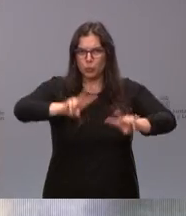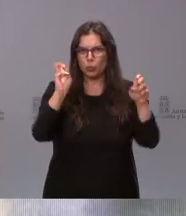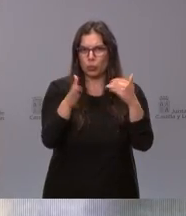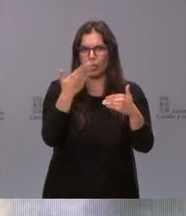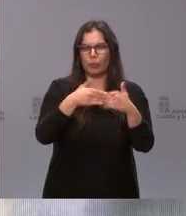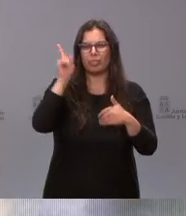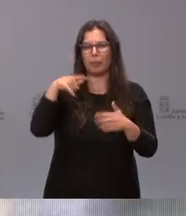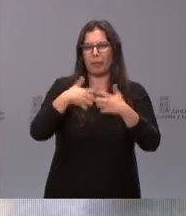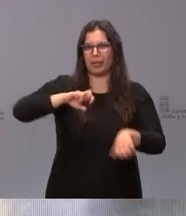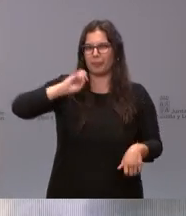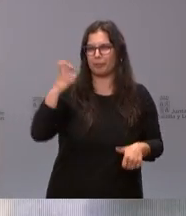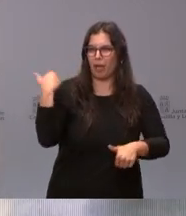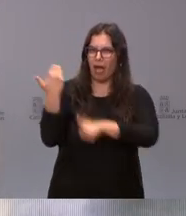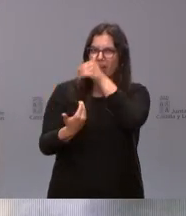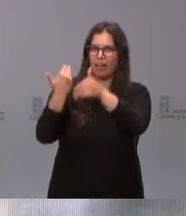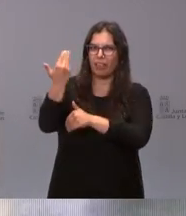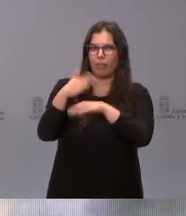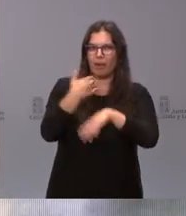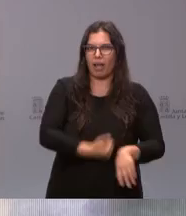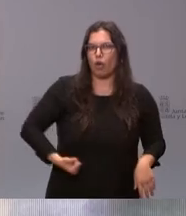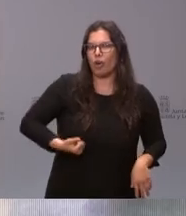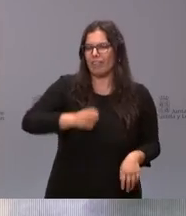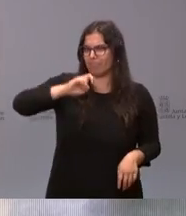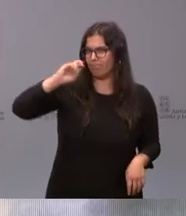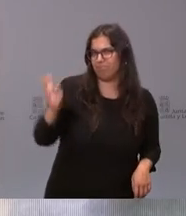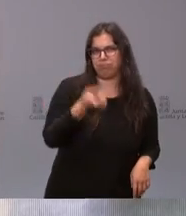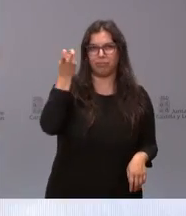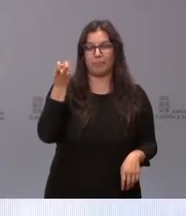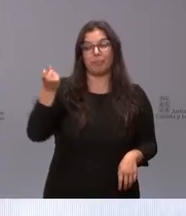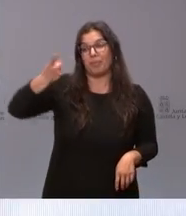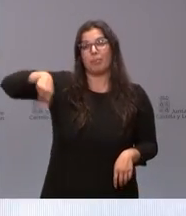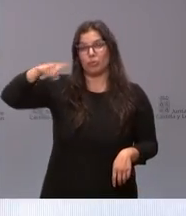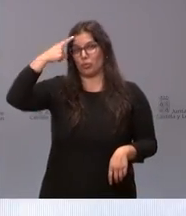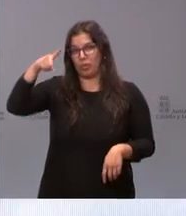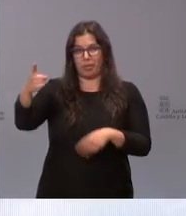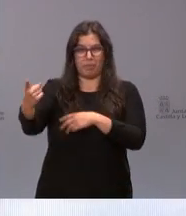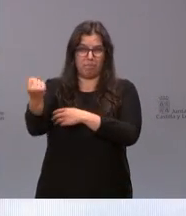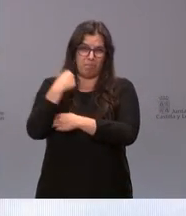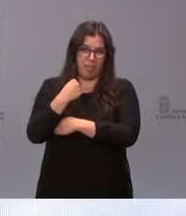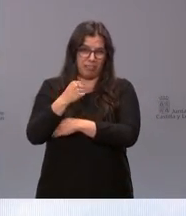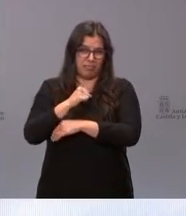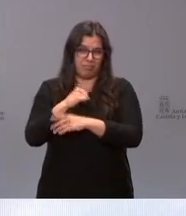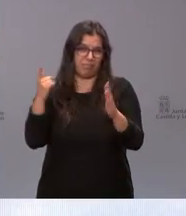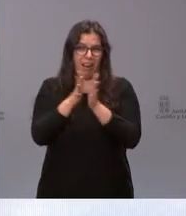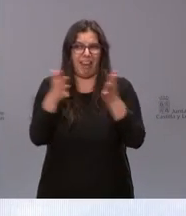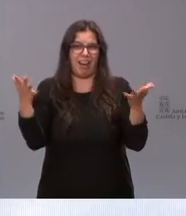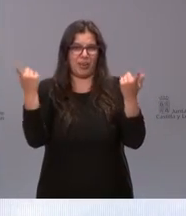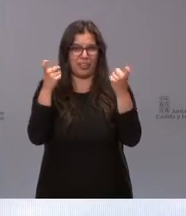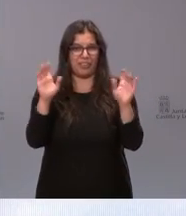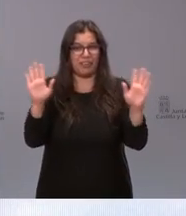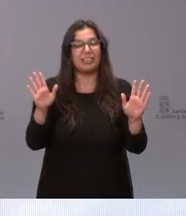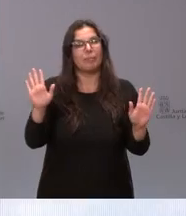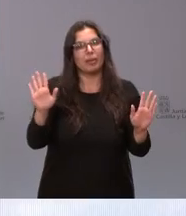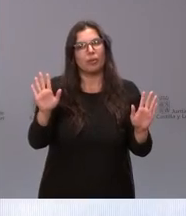avanzados en técnicas de ecografía en fin lo sabéis vosotros mejor que yo no me voy a extender pero sí